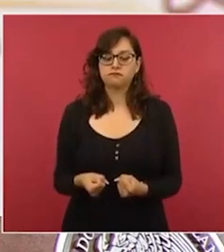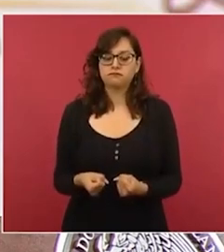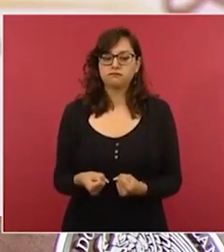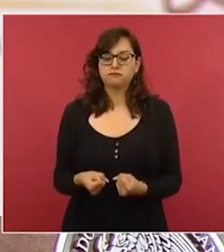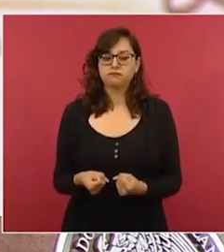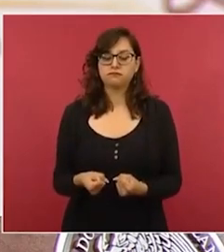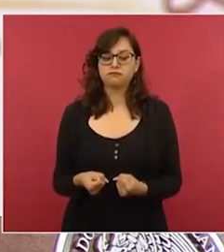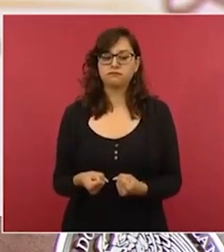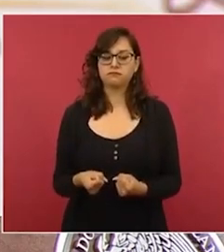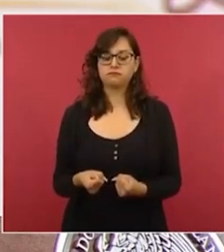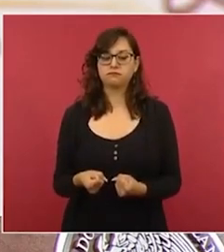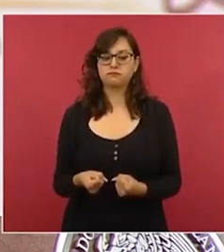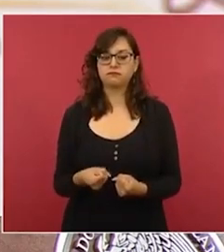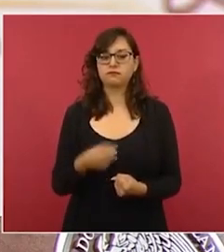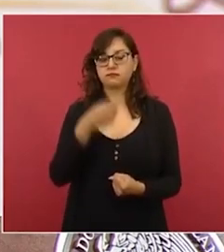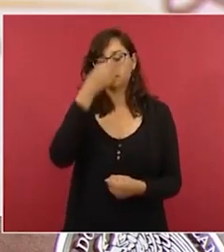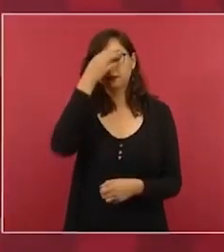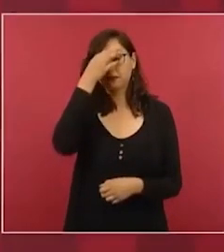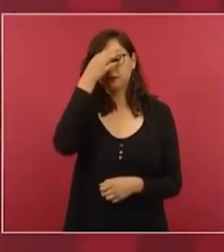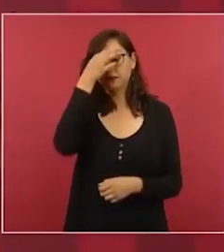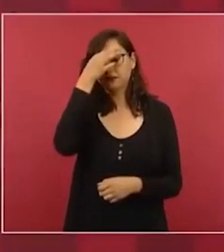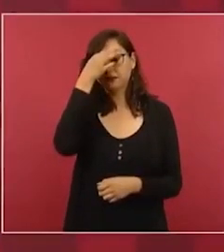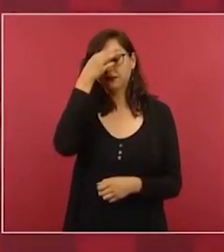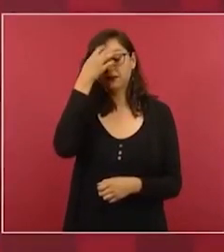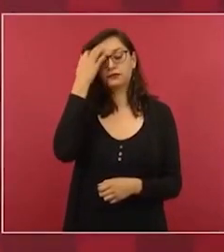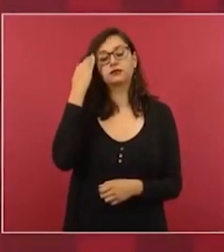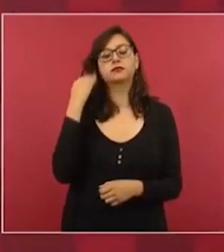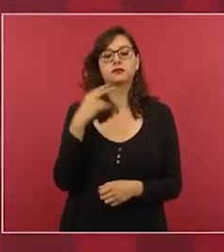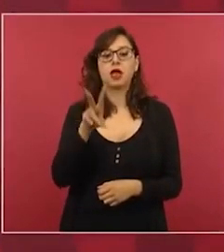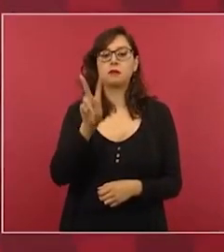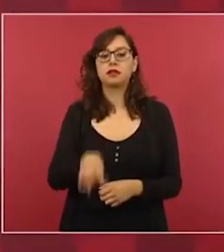ahora hay más elementos